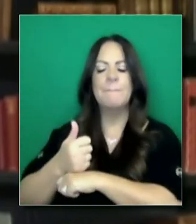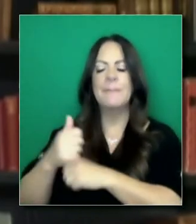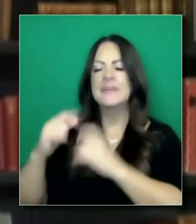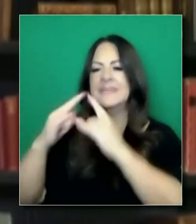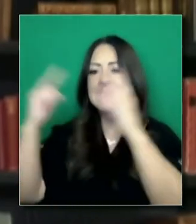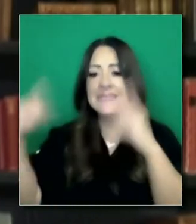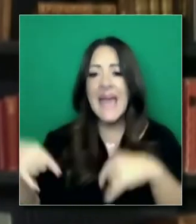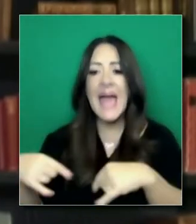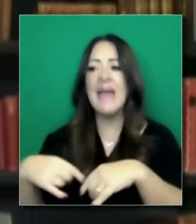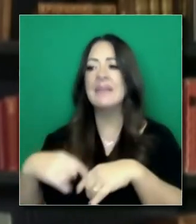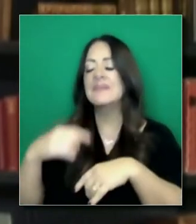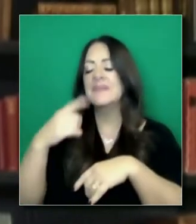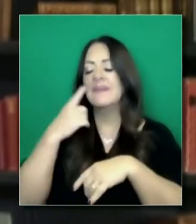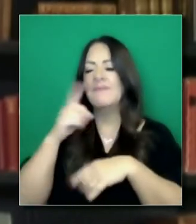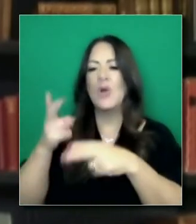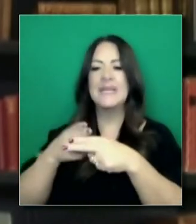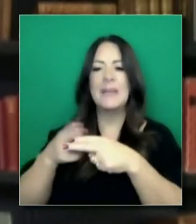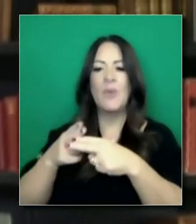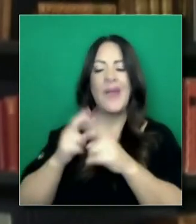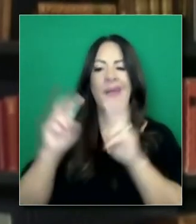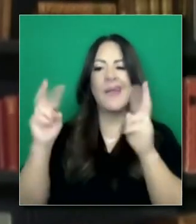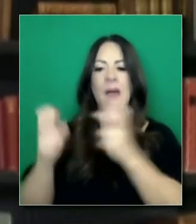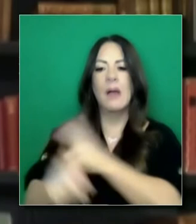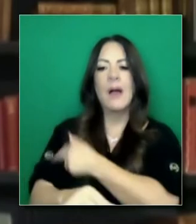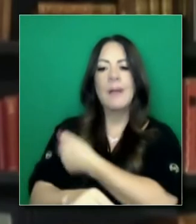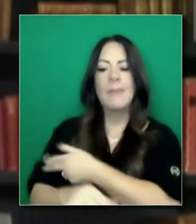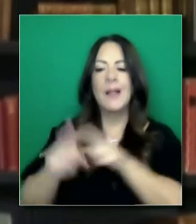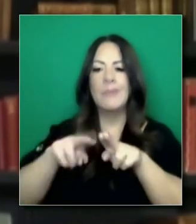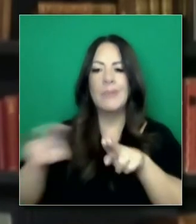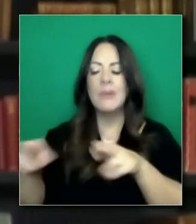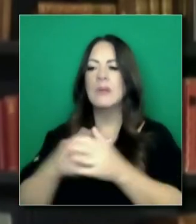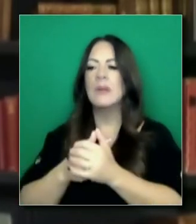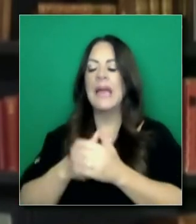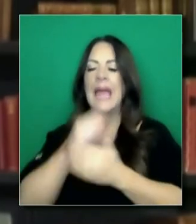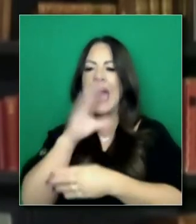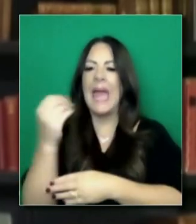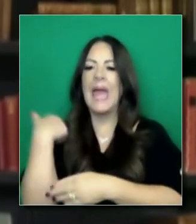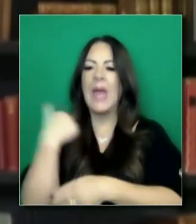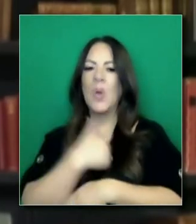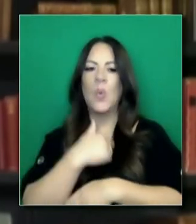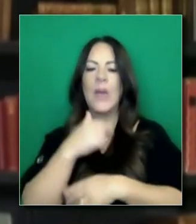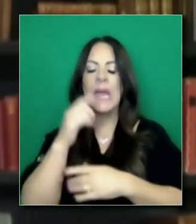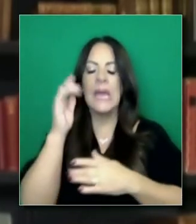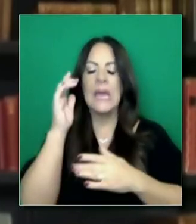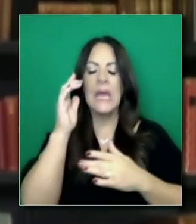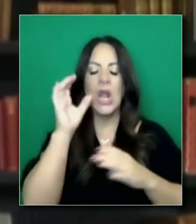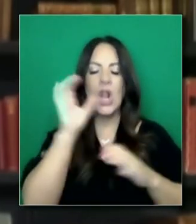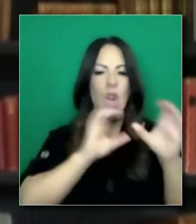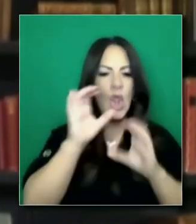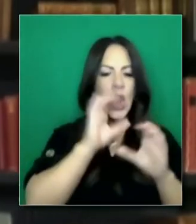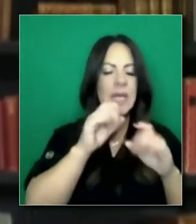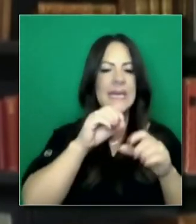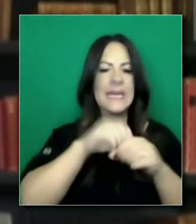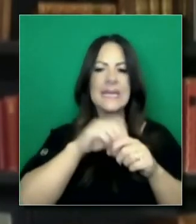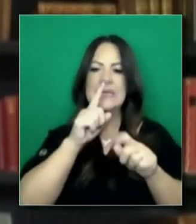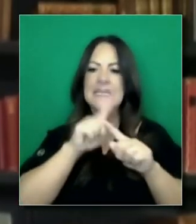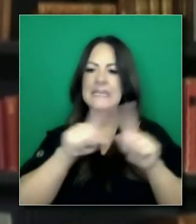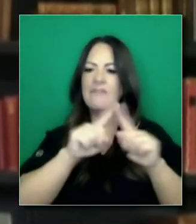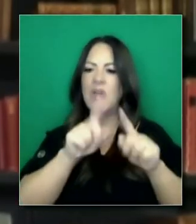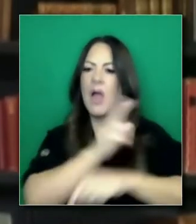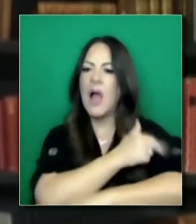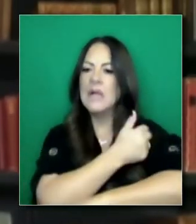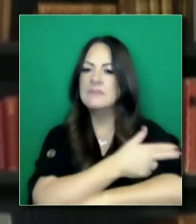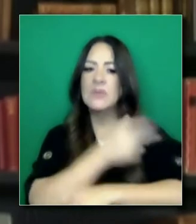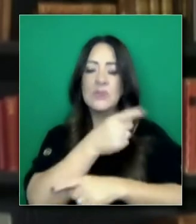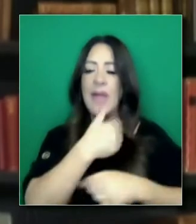etc., consiguiendo camas, consiguiendo oportunidades de crear nuevas camas dentro del